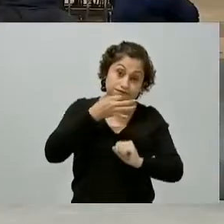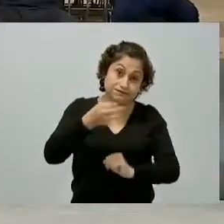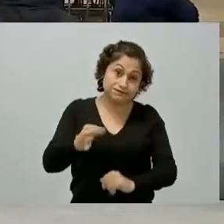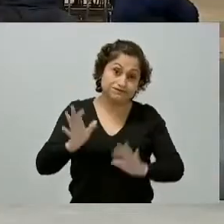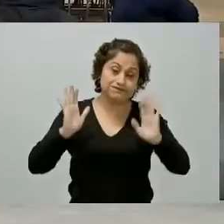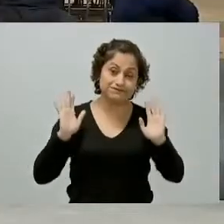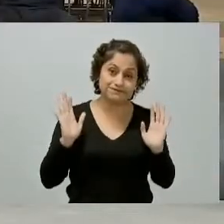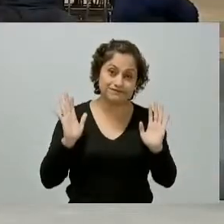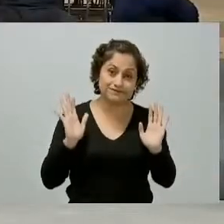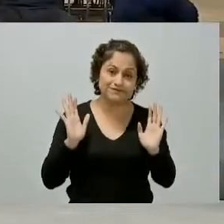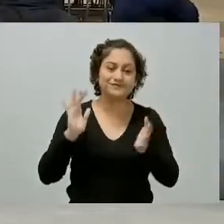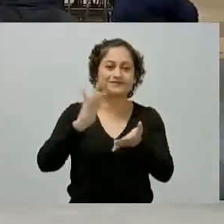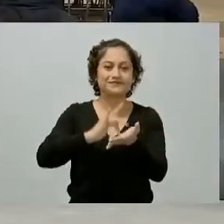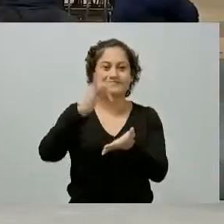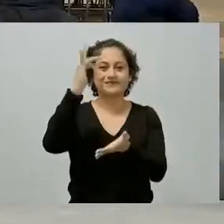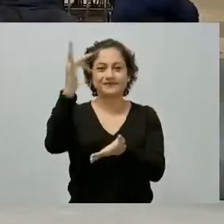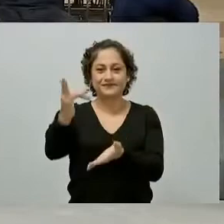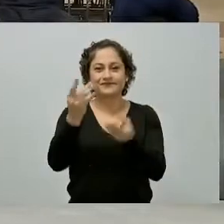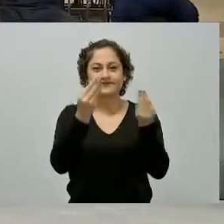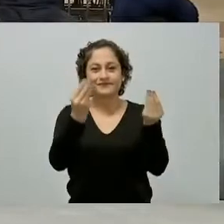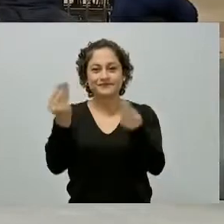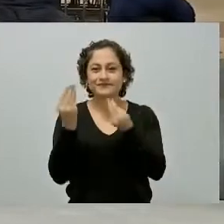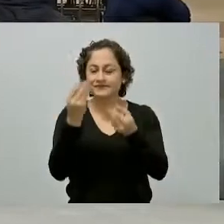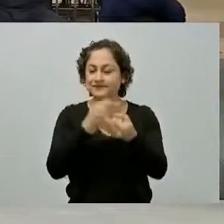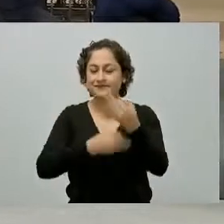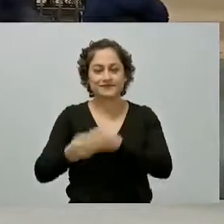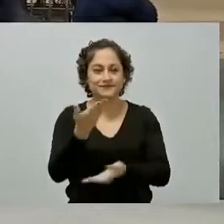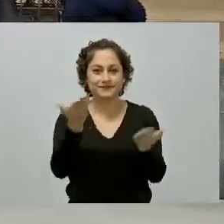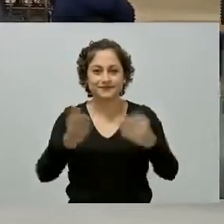muchas gracias a todas y a todos